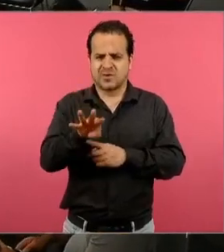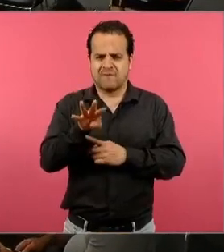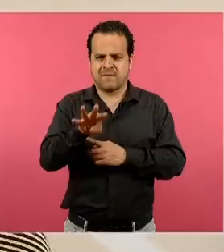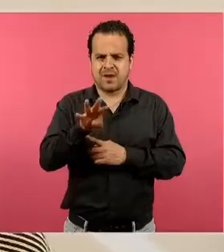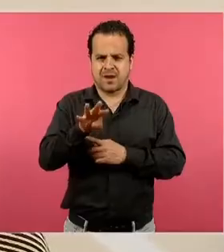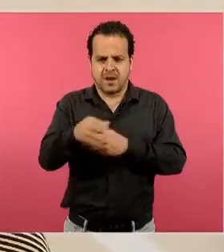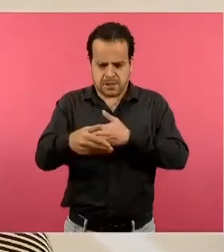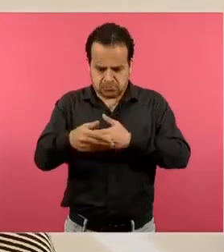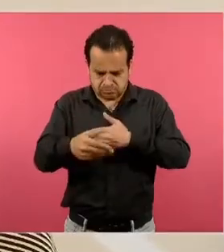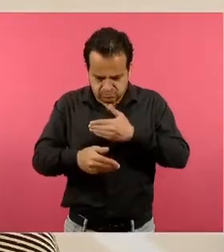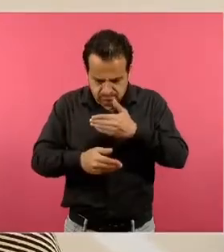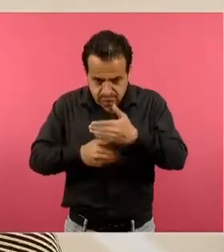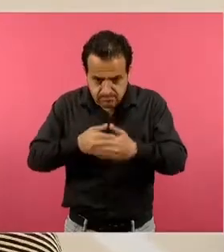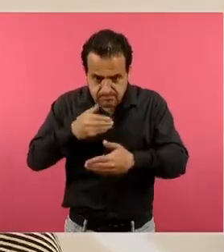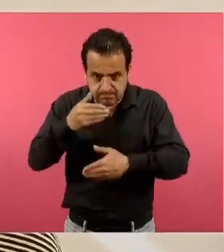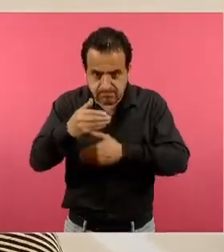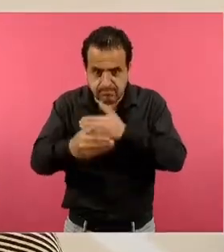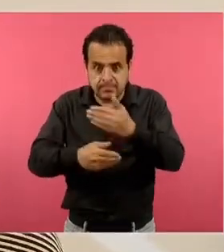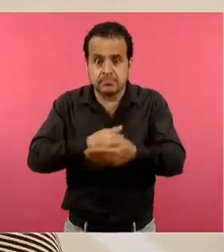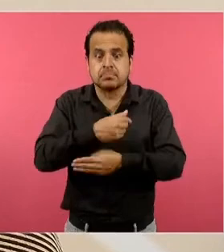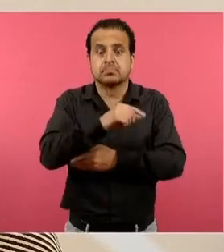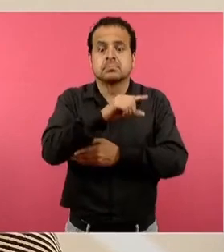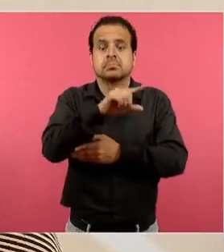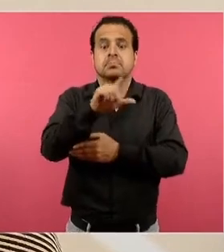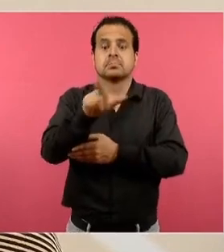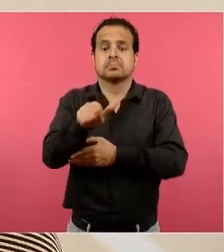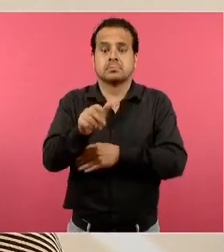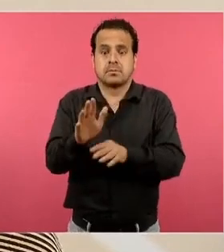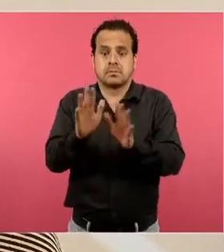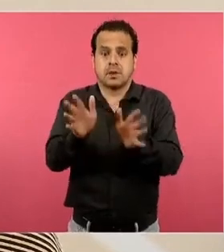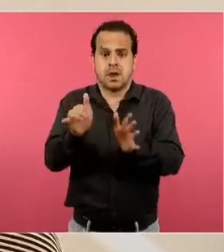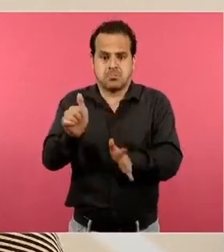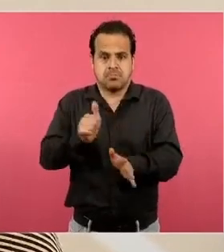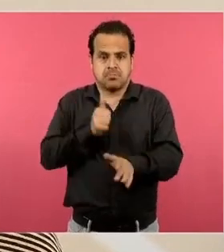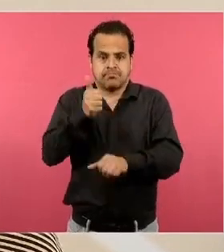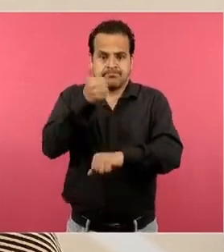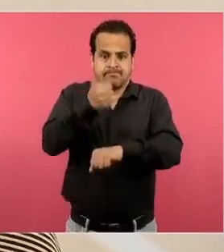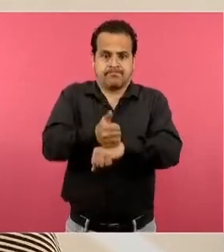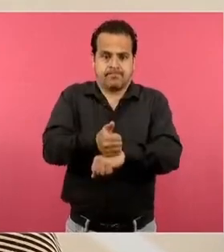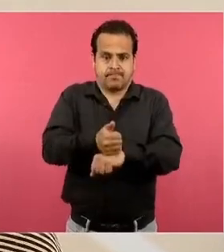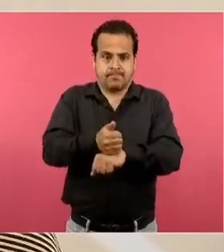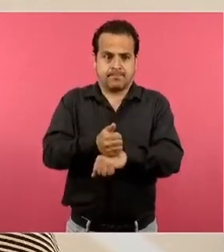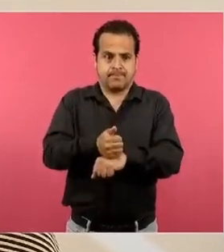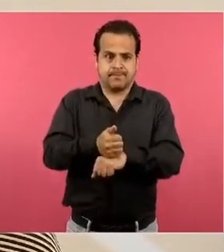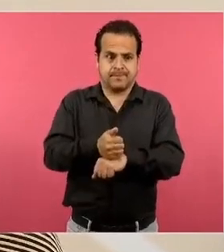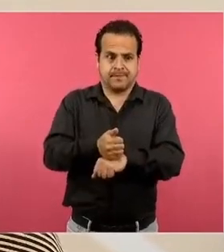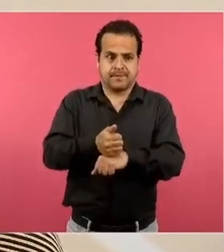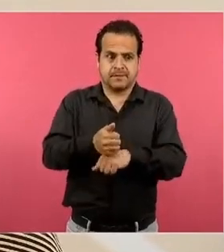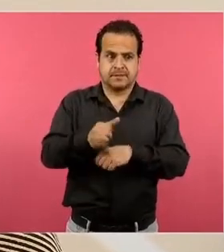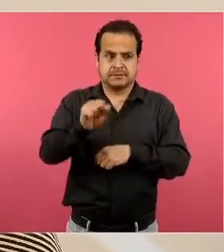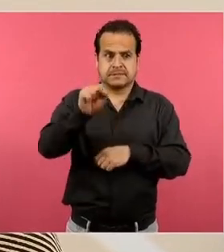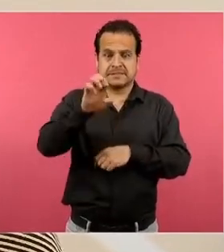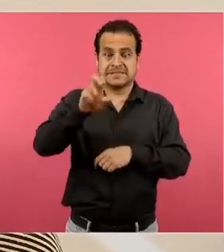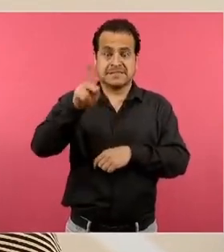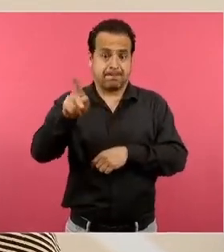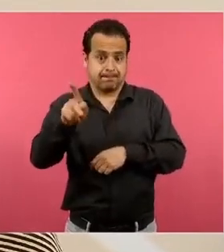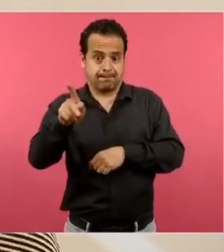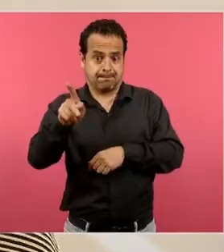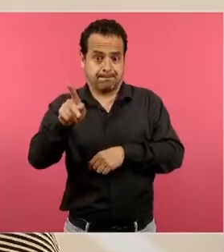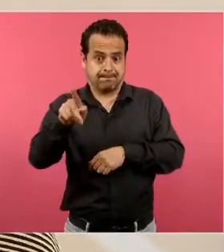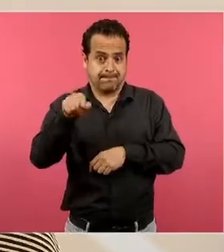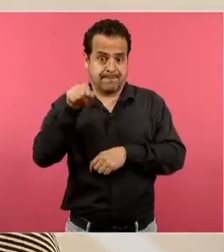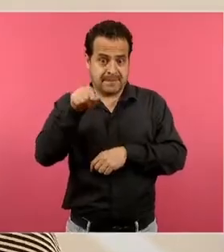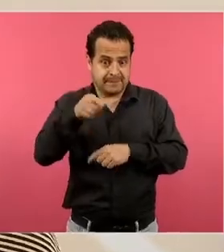la Secretaría de Educación. Y que es justamente este carácter altamente prescriptivo de los contenidos